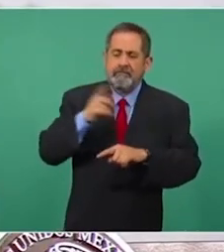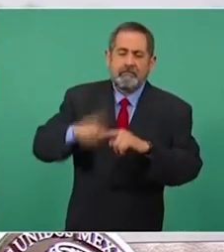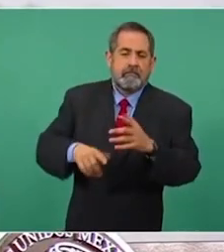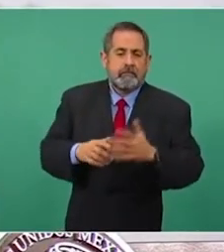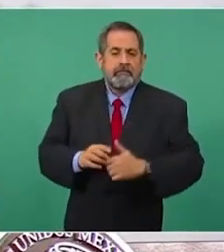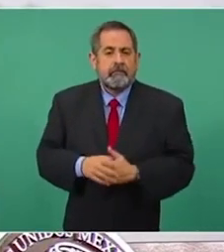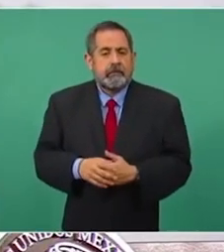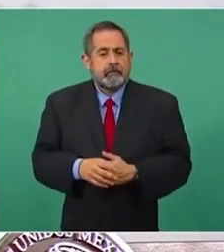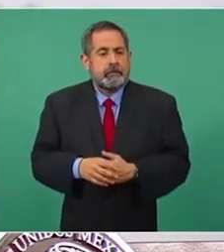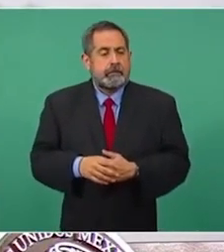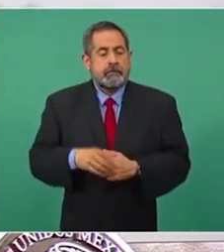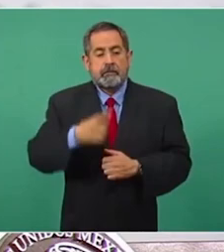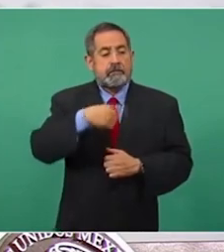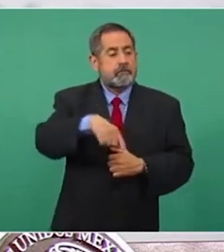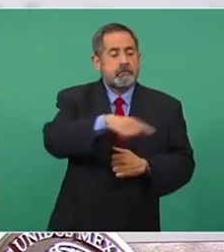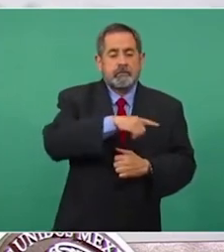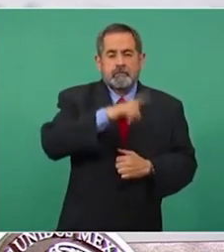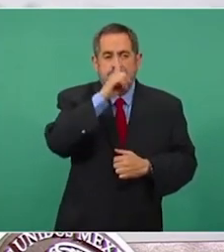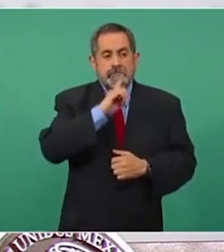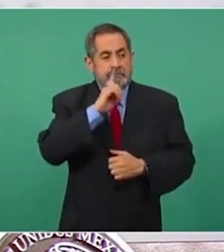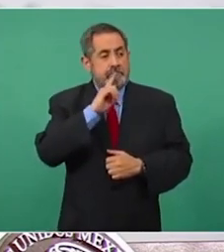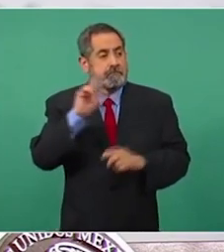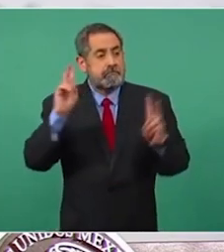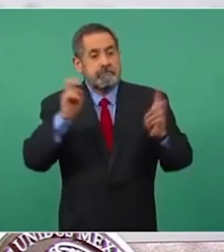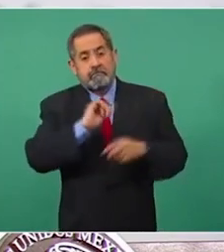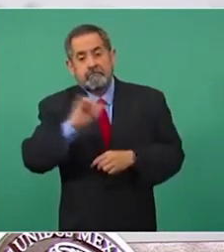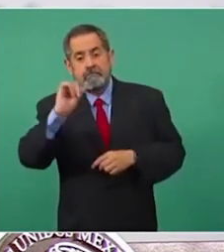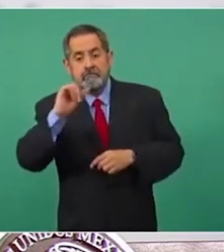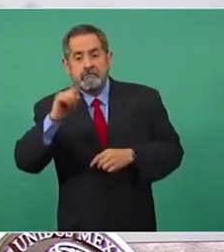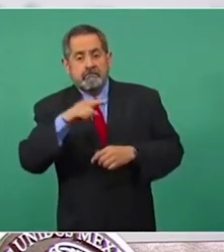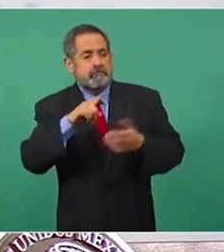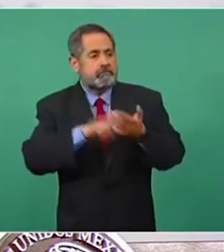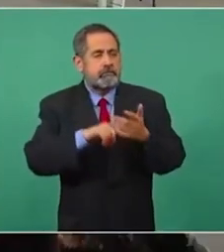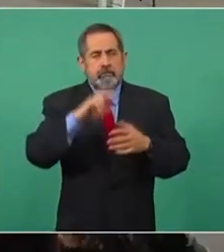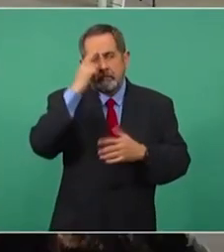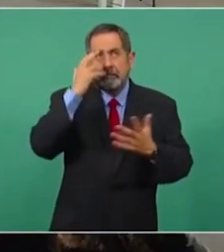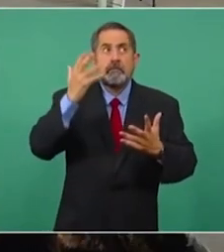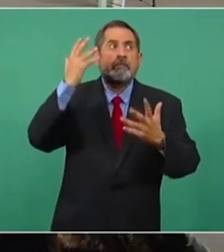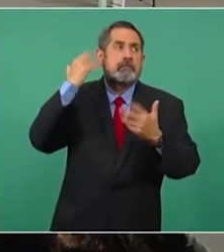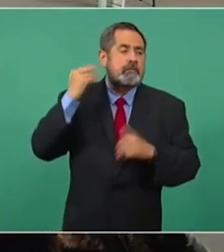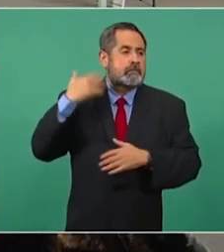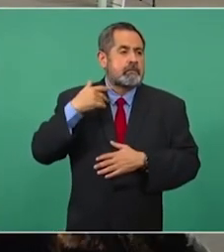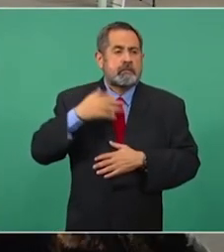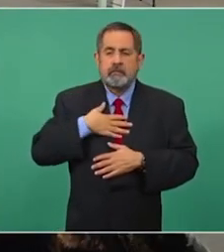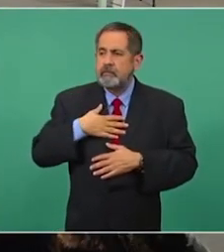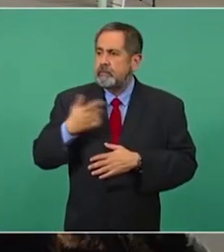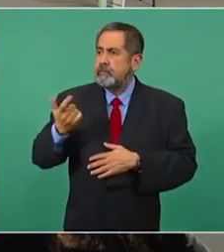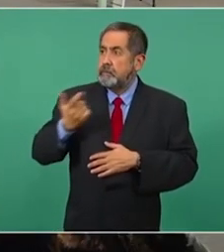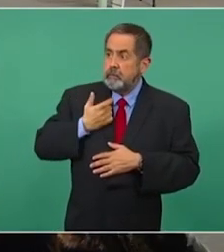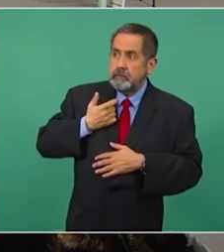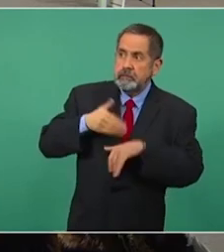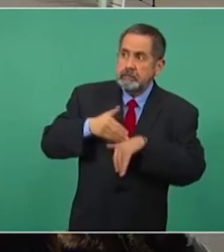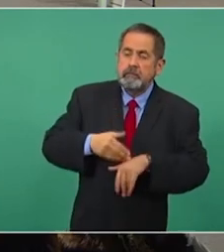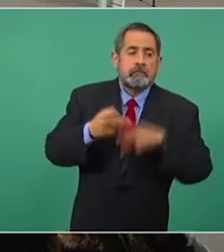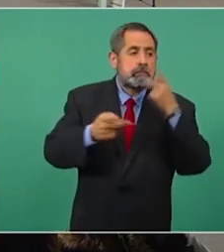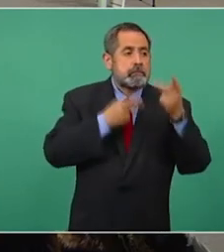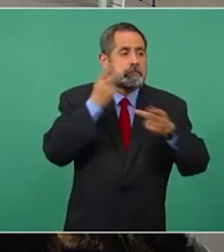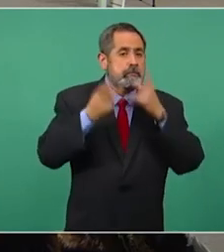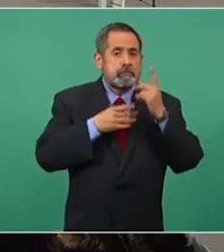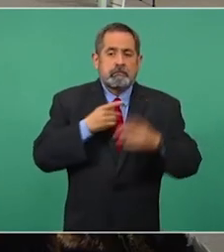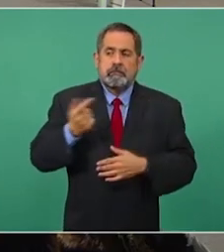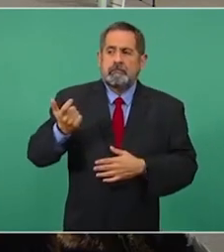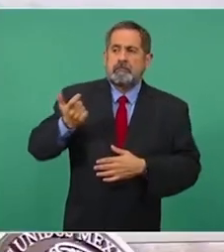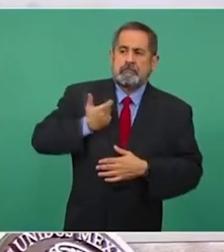mentiras en las que incurren comunicadores profesionales que añoran los años en los que se les indicaba qué decir a cambio